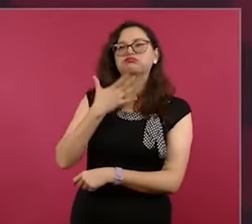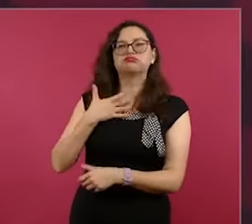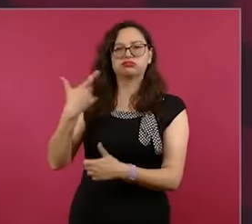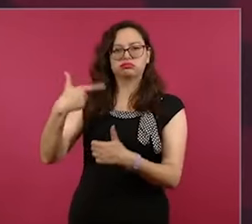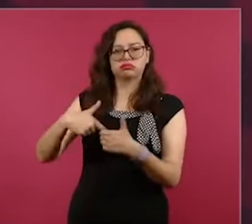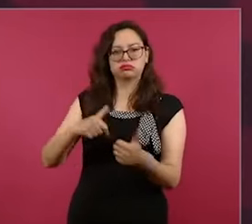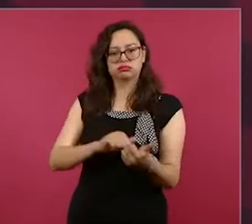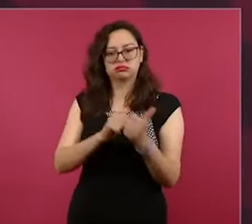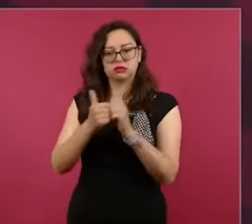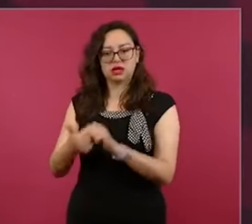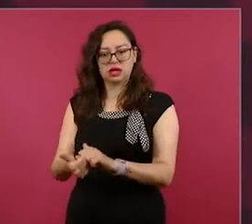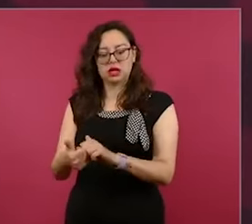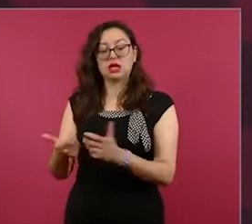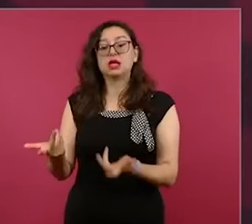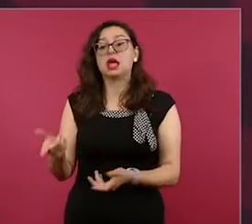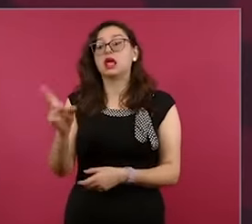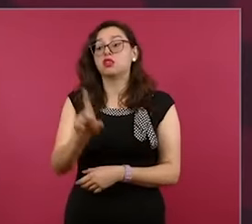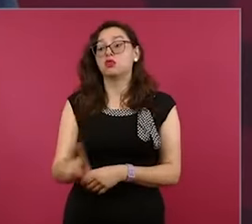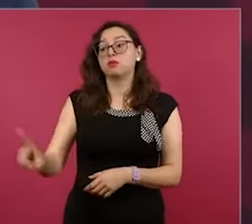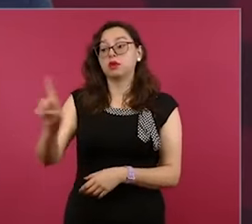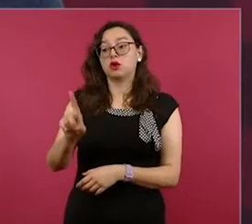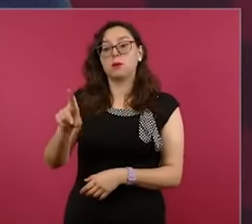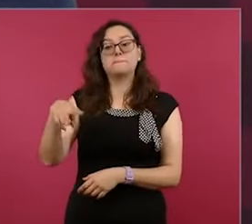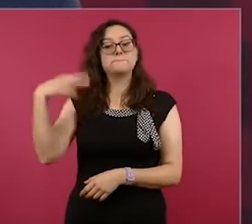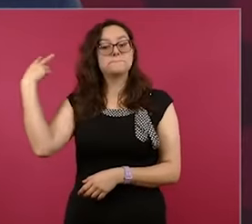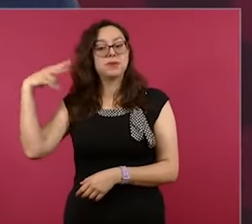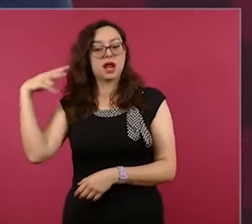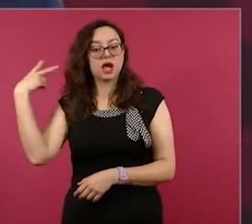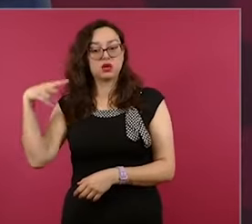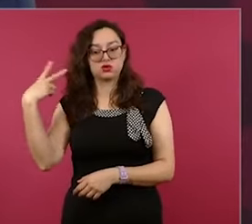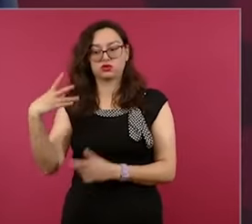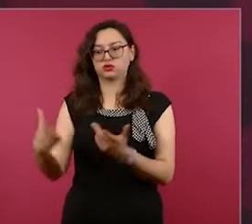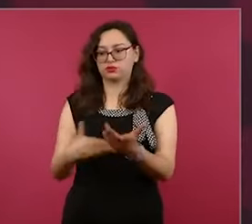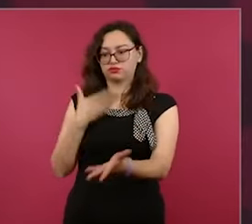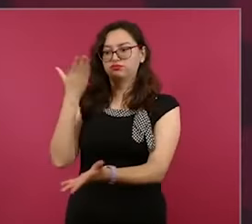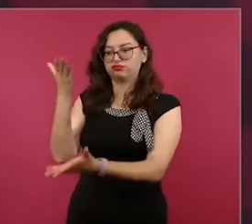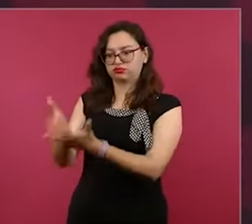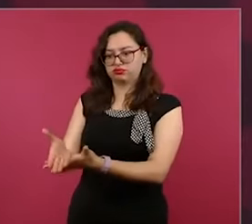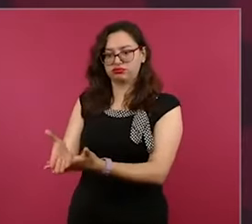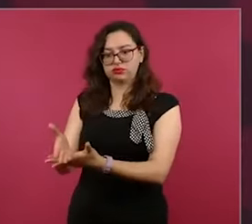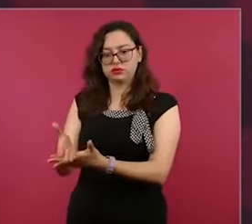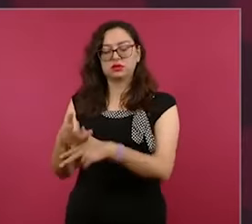que la planta coquizadora,